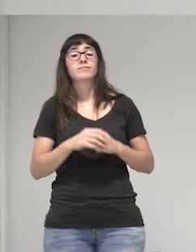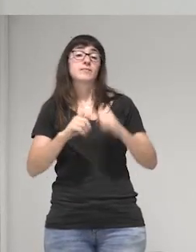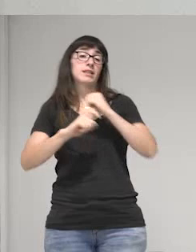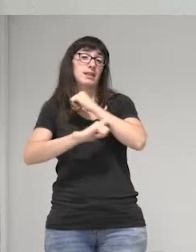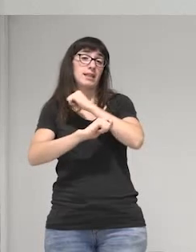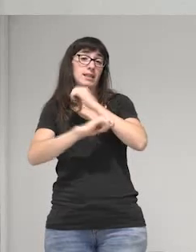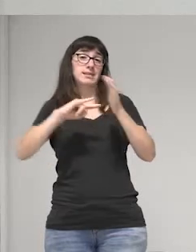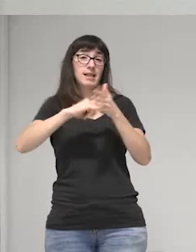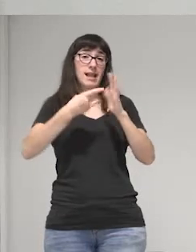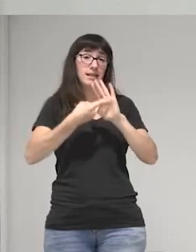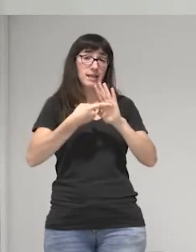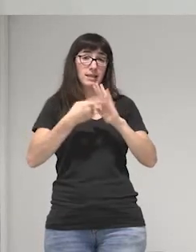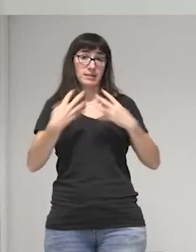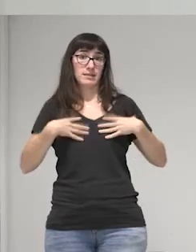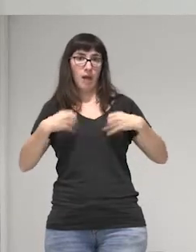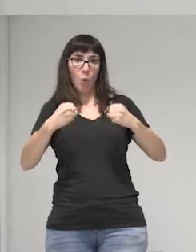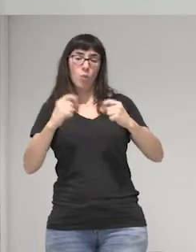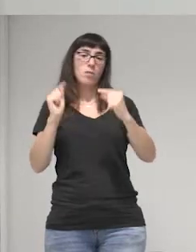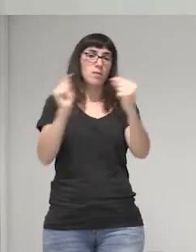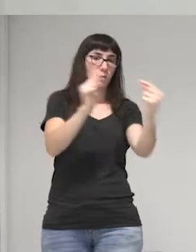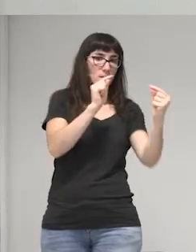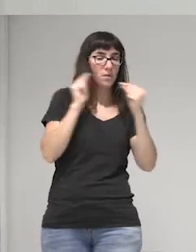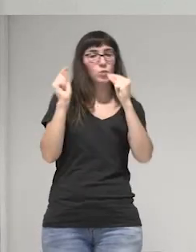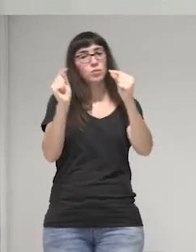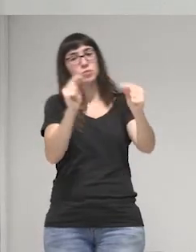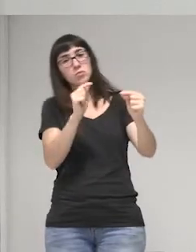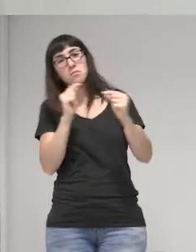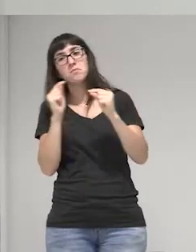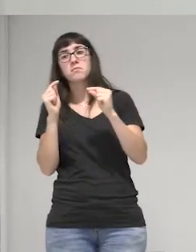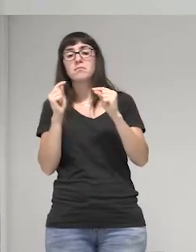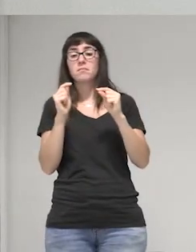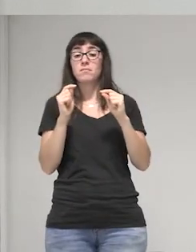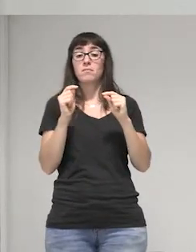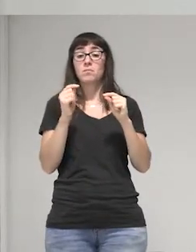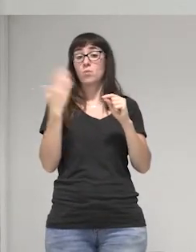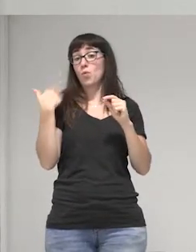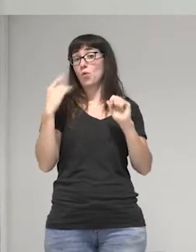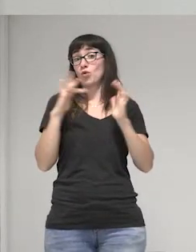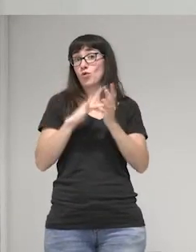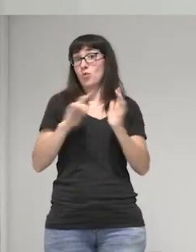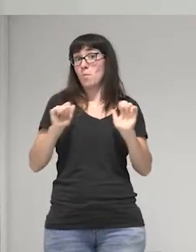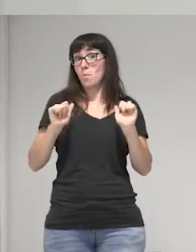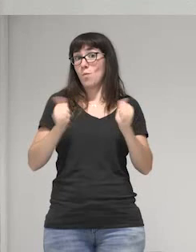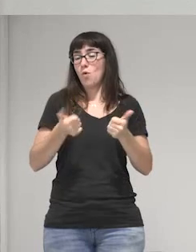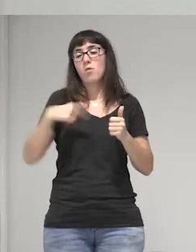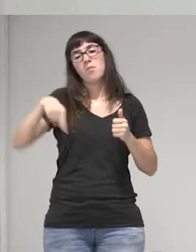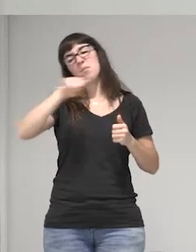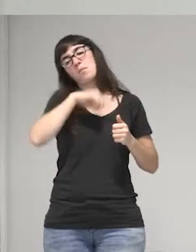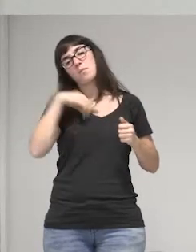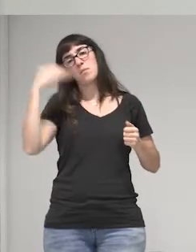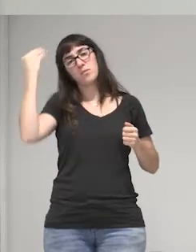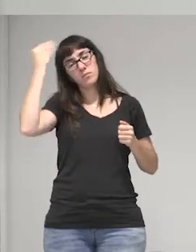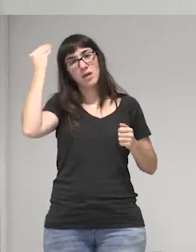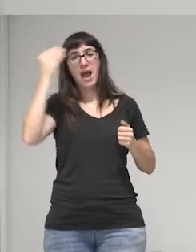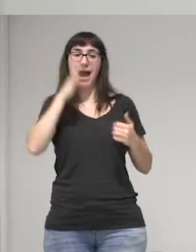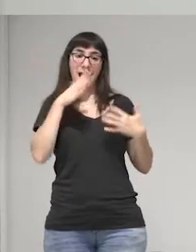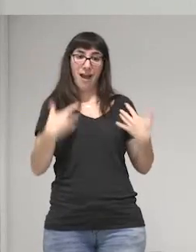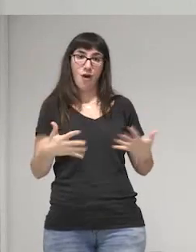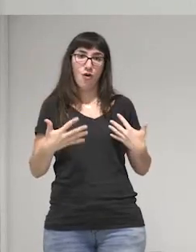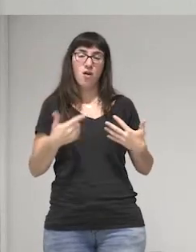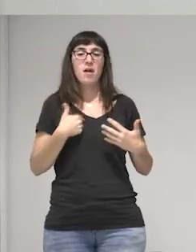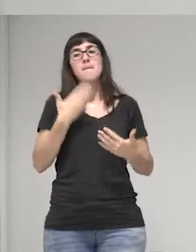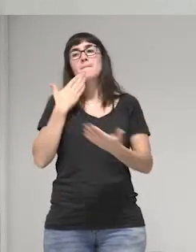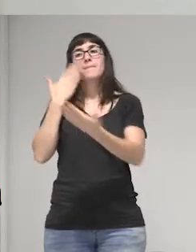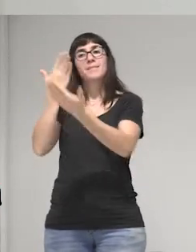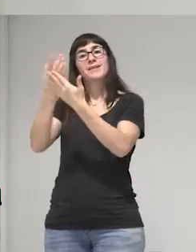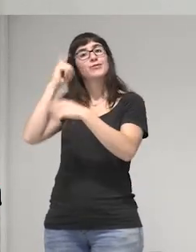de salud y bueno cuando empezamos era una cuestión porque decíamos bueno ahora solicitamos el acompañamiento